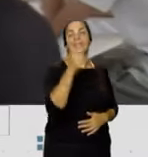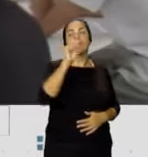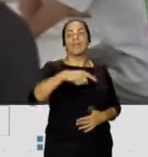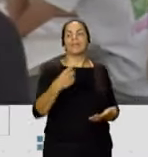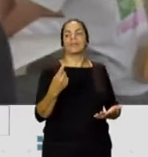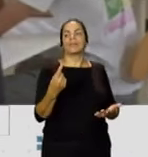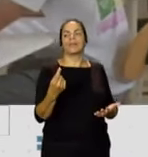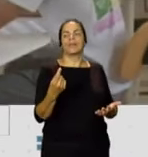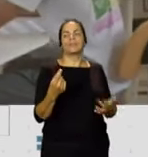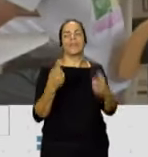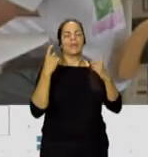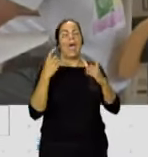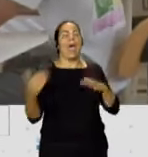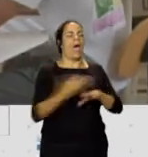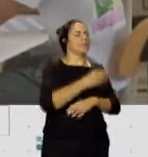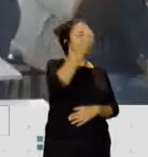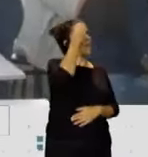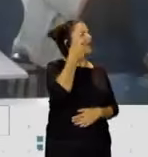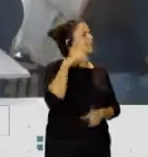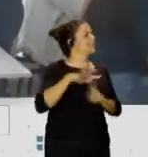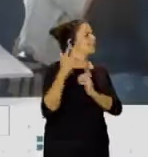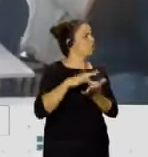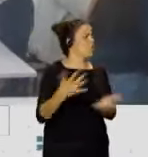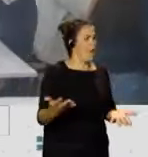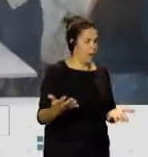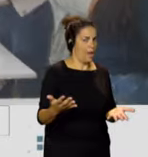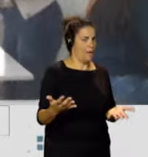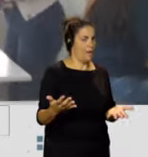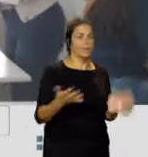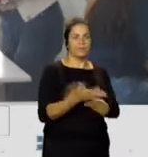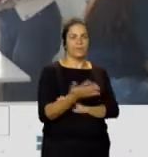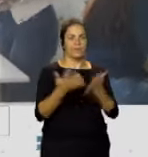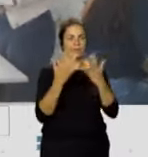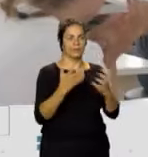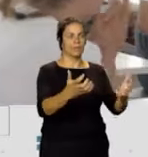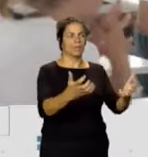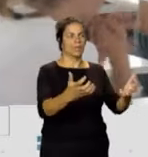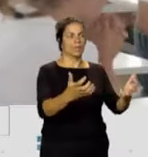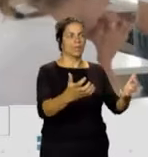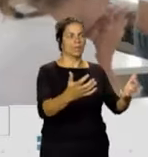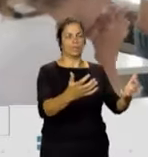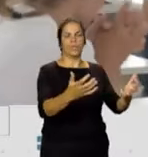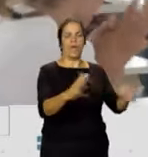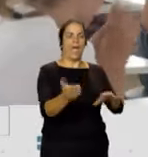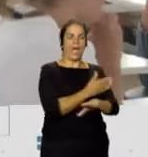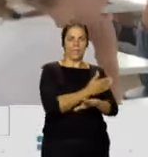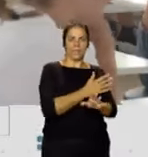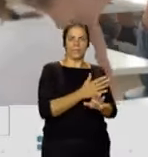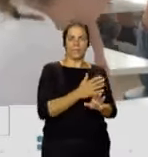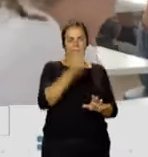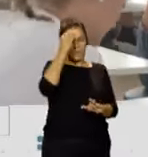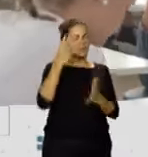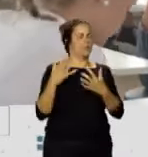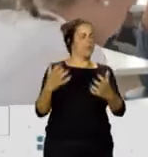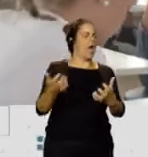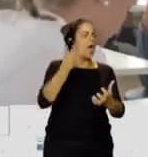en la anticipación de lo que va a pasar. Es decir, en lugar de que la masa te coma, es tú adelantarte, anticiparte a la masa. Es decir,